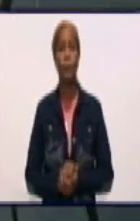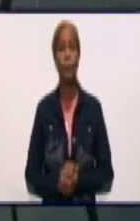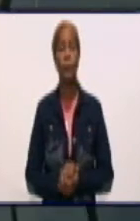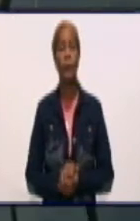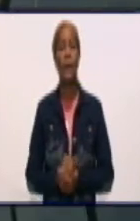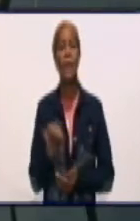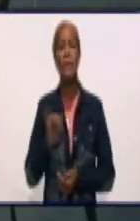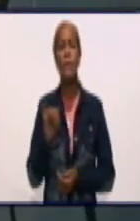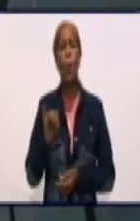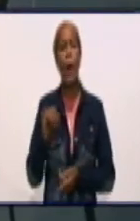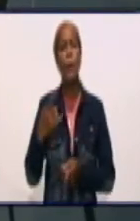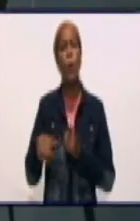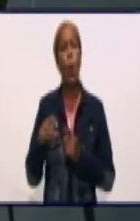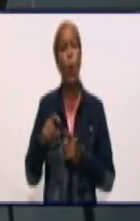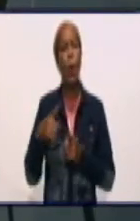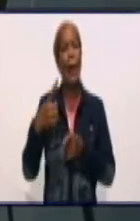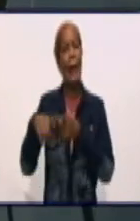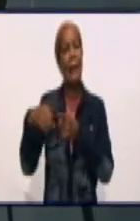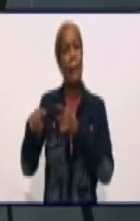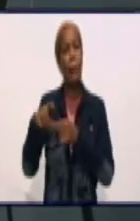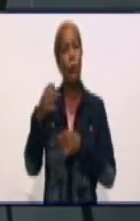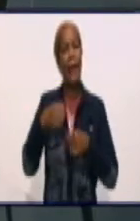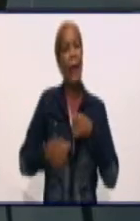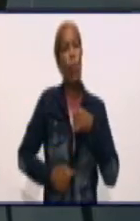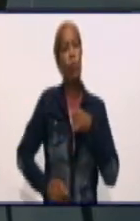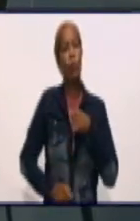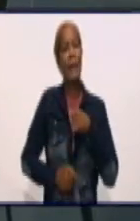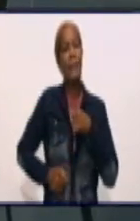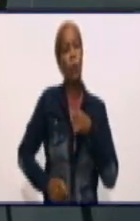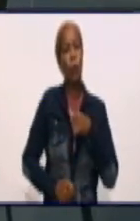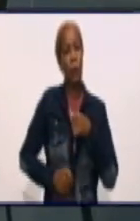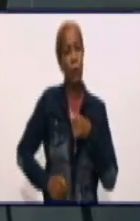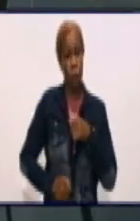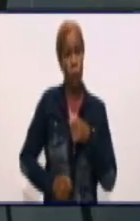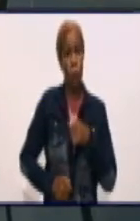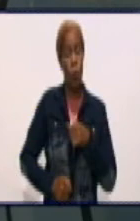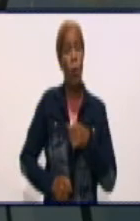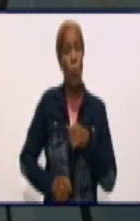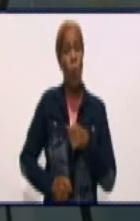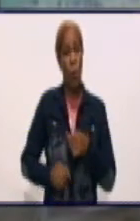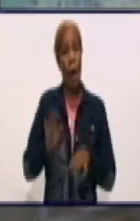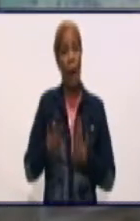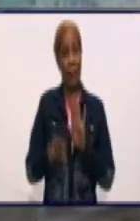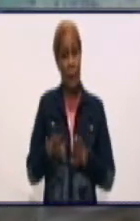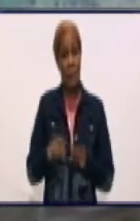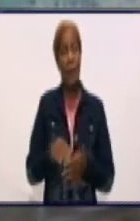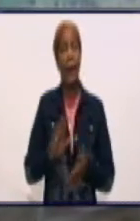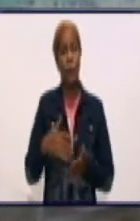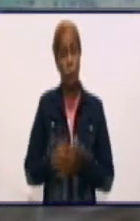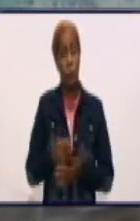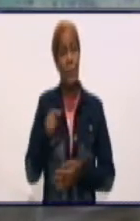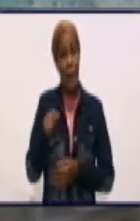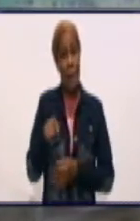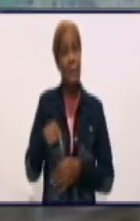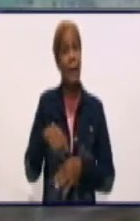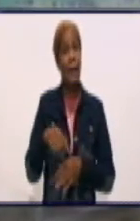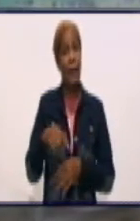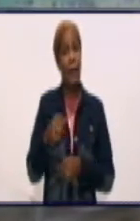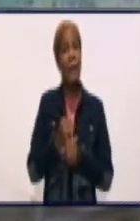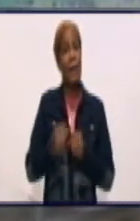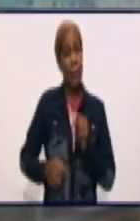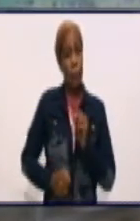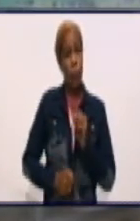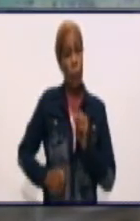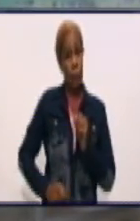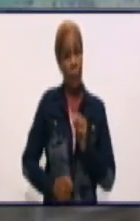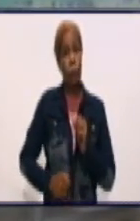ultrasonidos de los policlínicos que tienen una sobreexplotación, el transductor, que es el equipito, el equipito que se pasa, ese es el transductor.